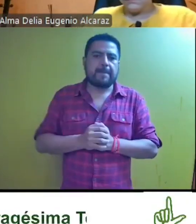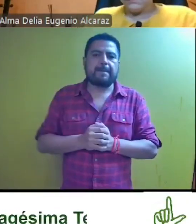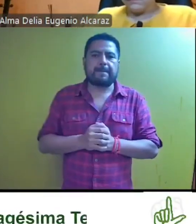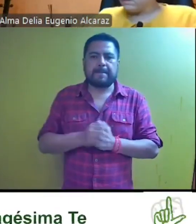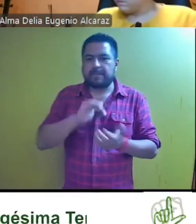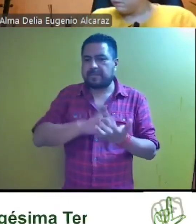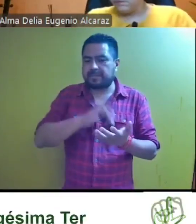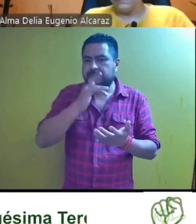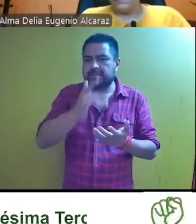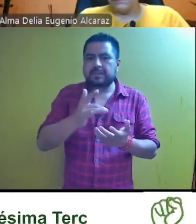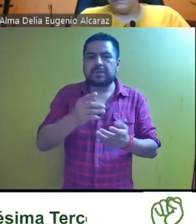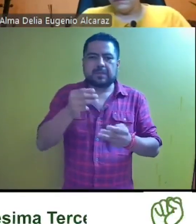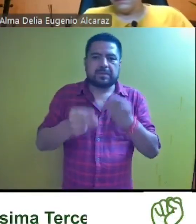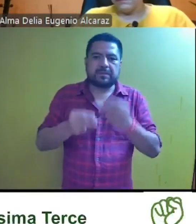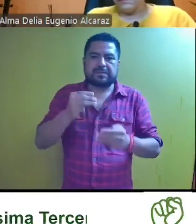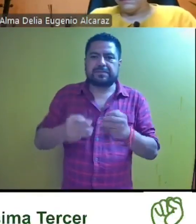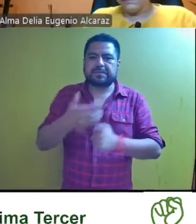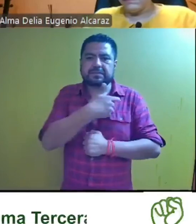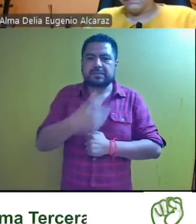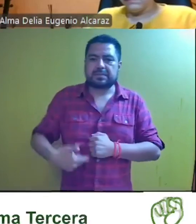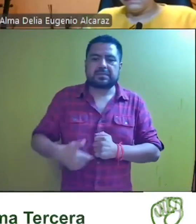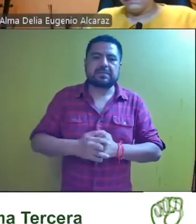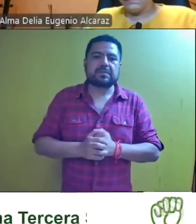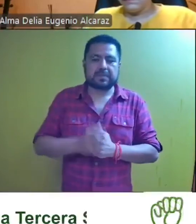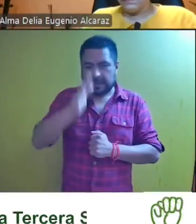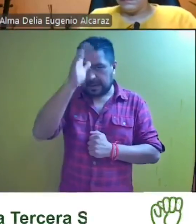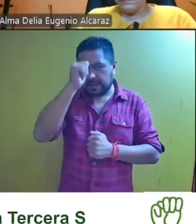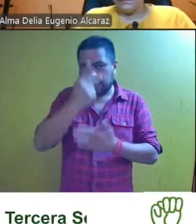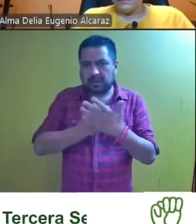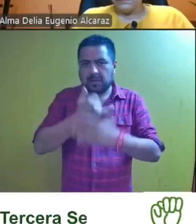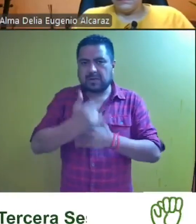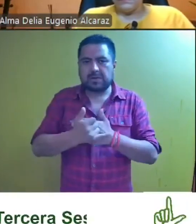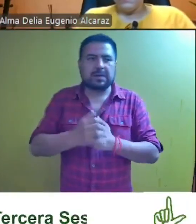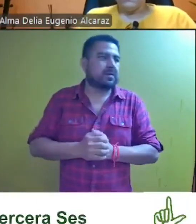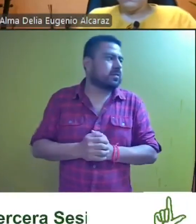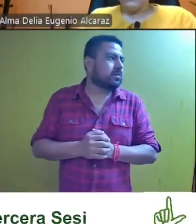Gracias, magistrada. Magistrada Erin Rodríguez Chinol. A favor del proyecto.